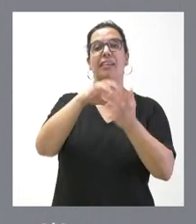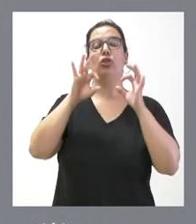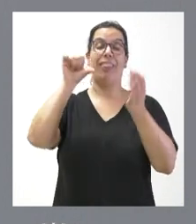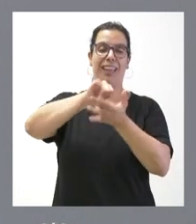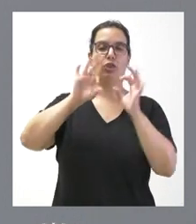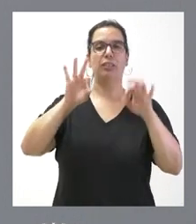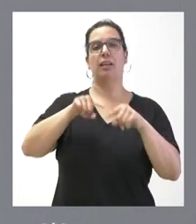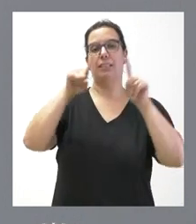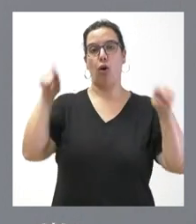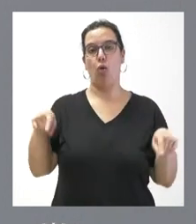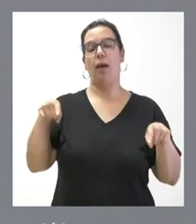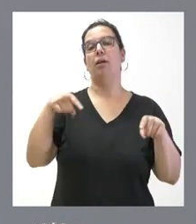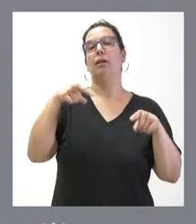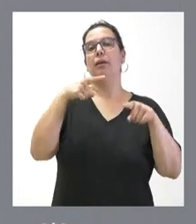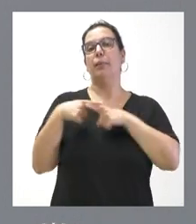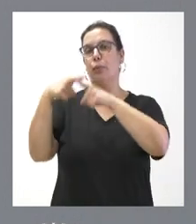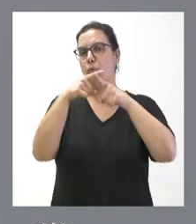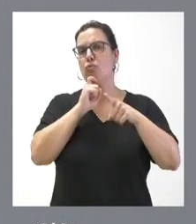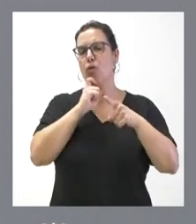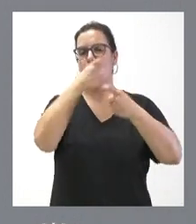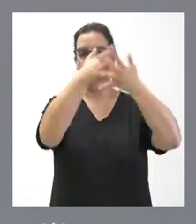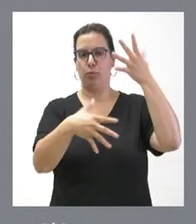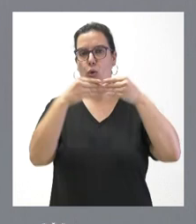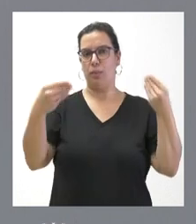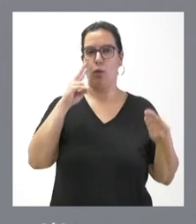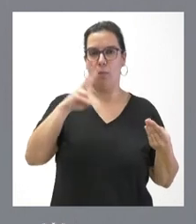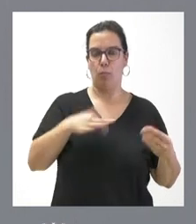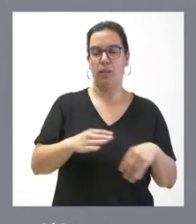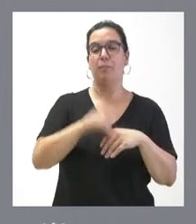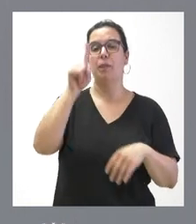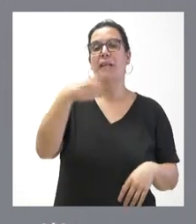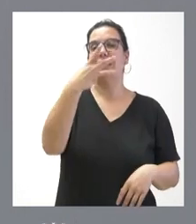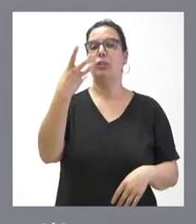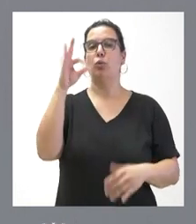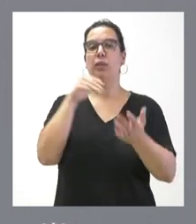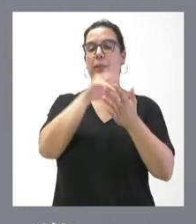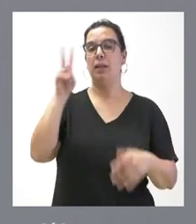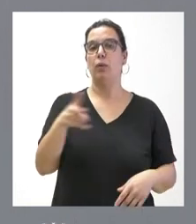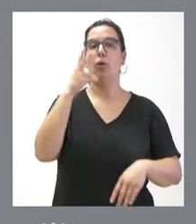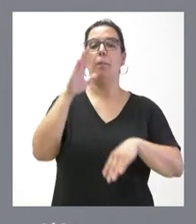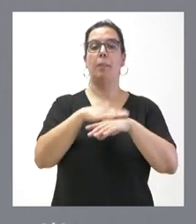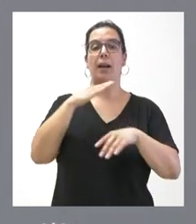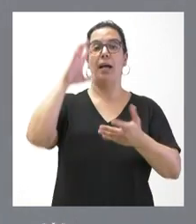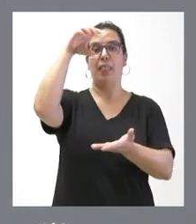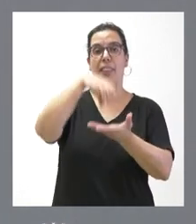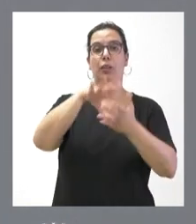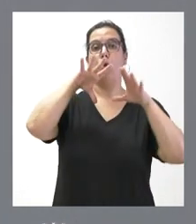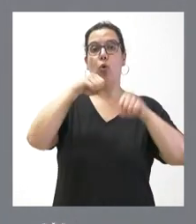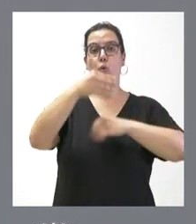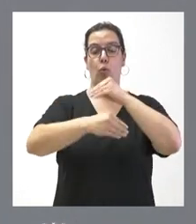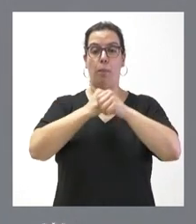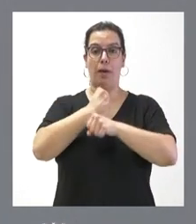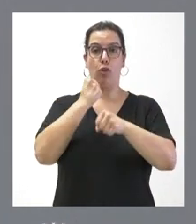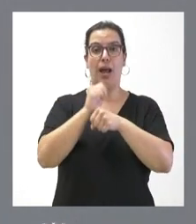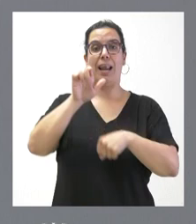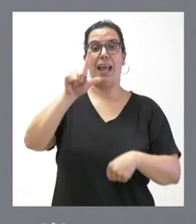distribución que tienen ustedes en la documentación. Asimismo, 350.000 euros para adaptar el centro ocupacional del CIF al